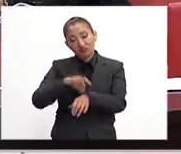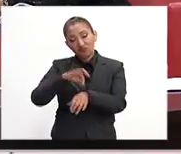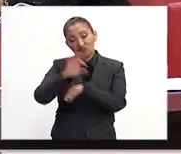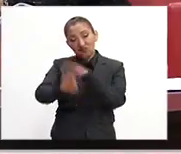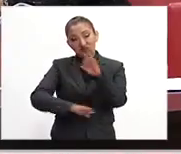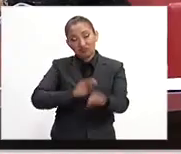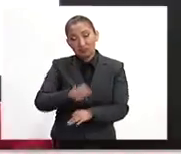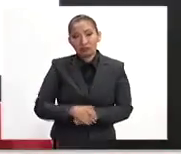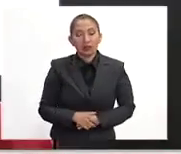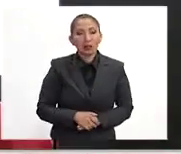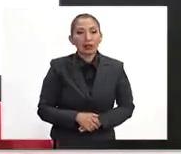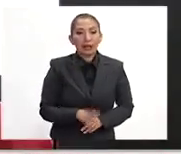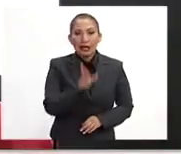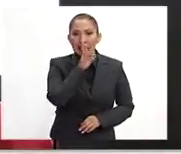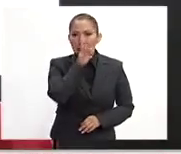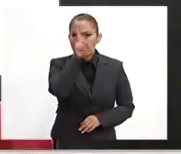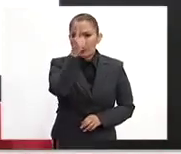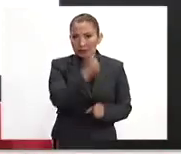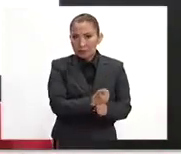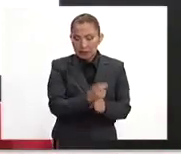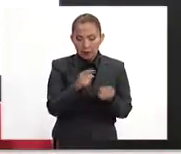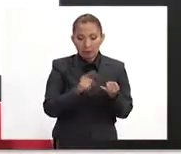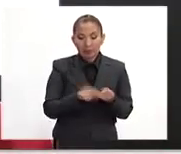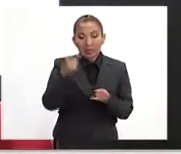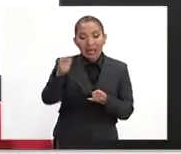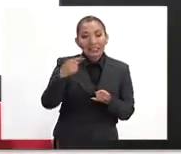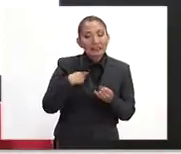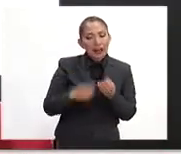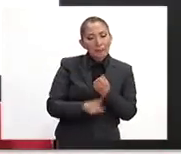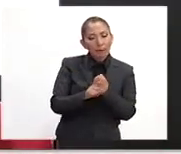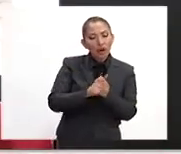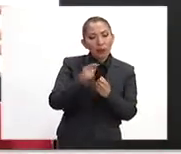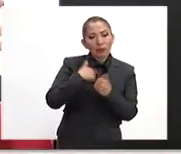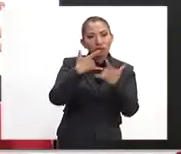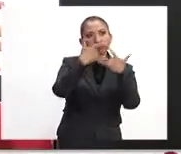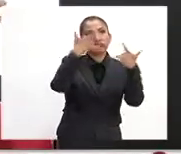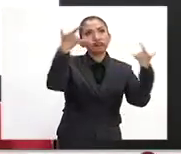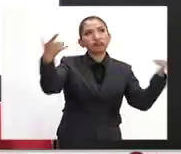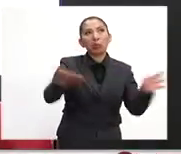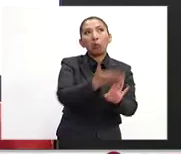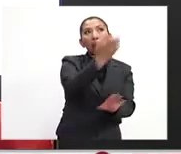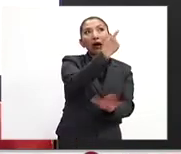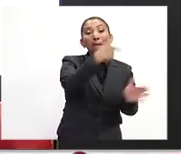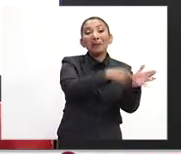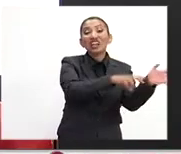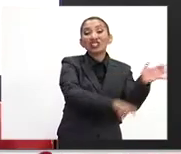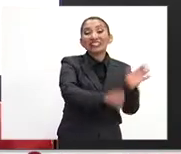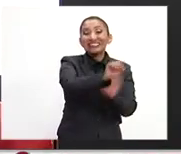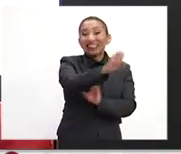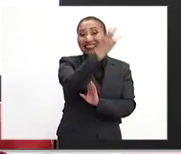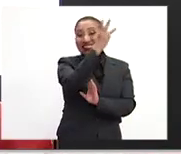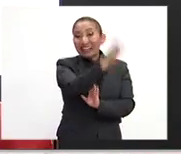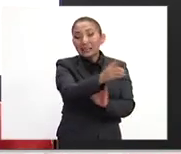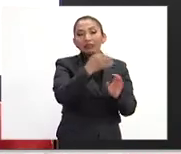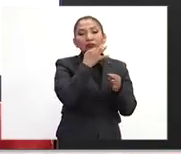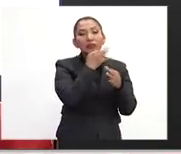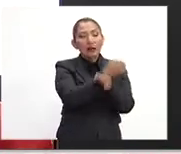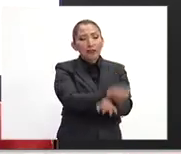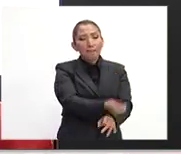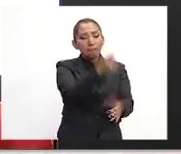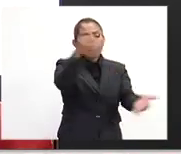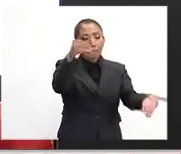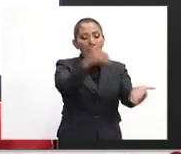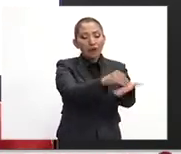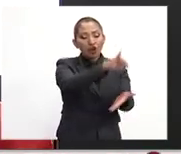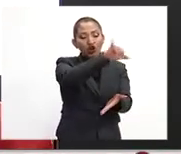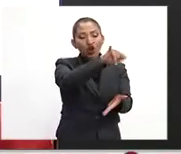Bueno, la respuesta a la primera pregunta es, este trastorno tiene una larga historia. Desde 1863 se publicó en el